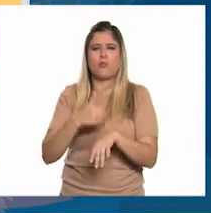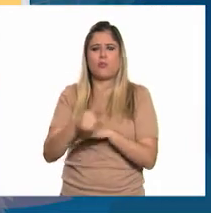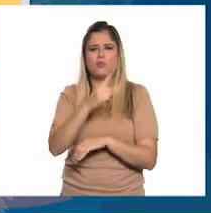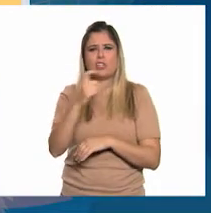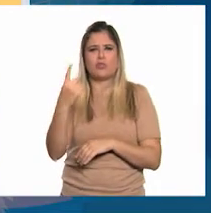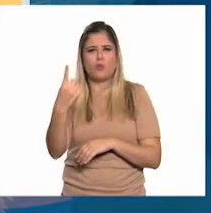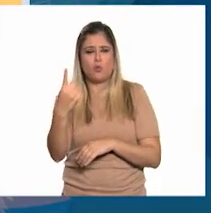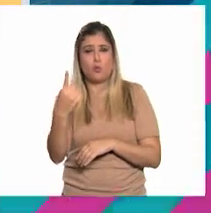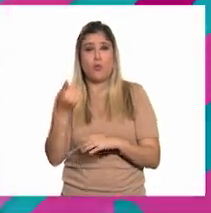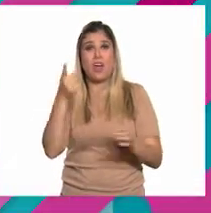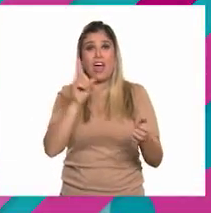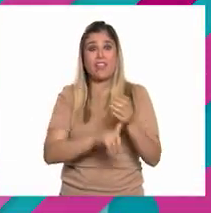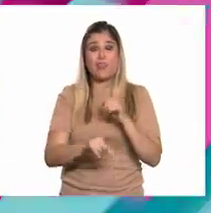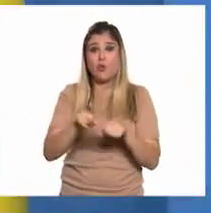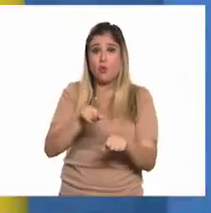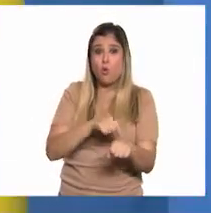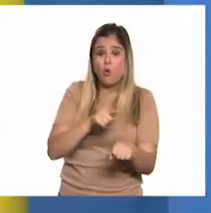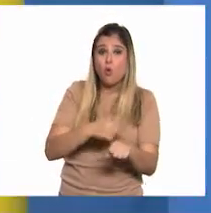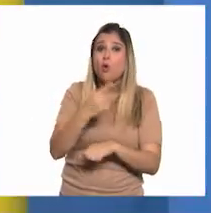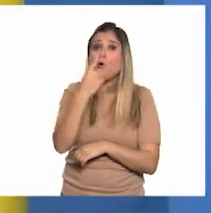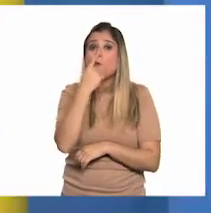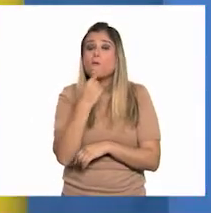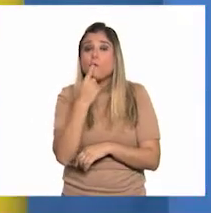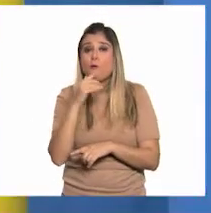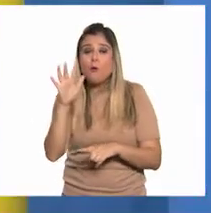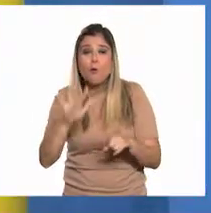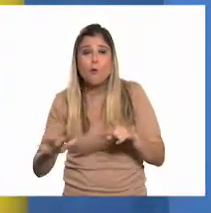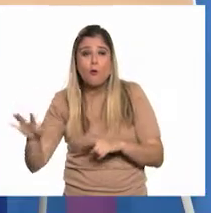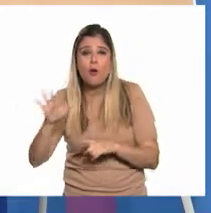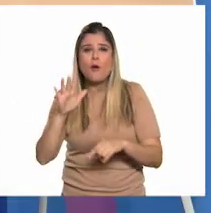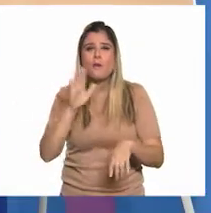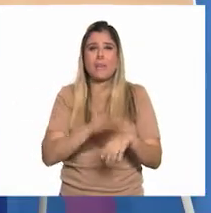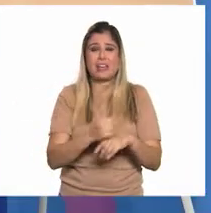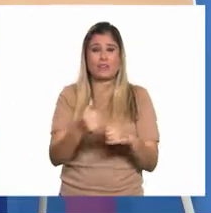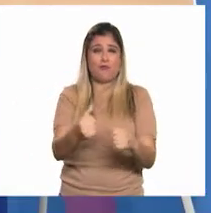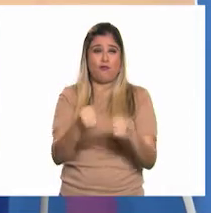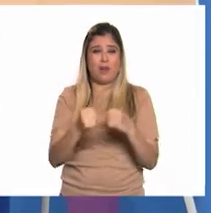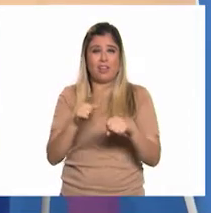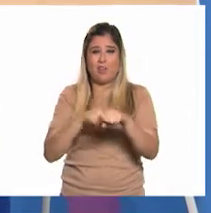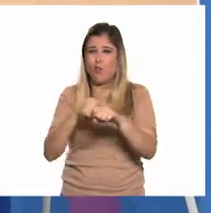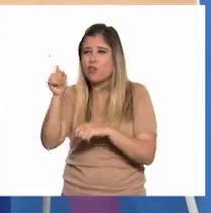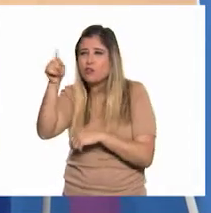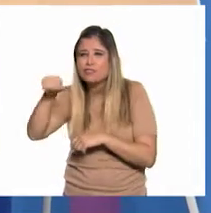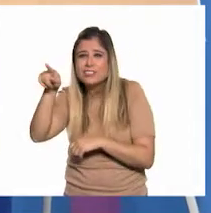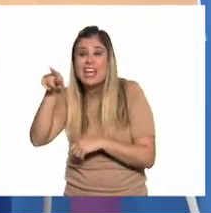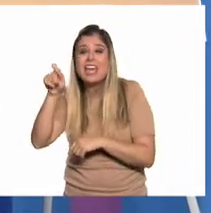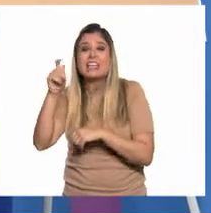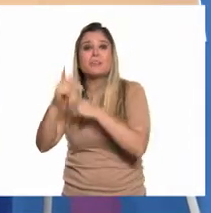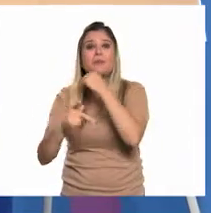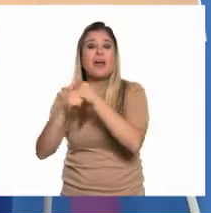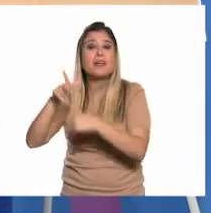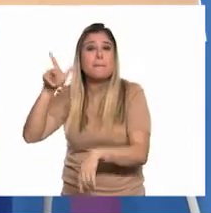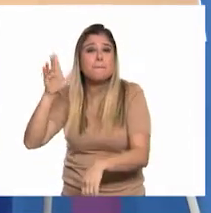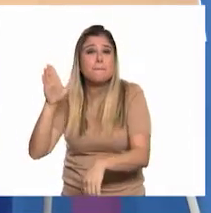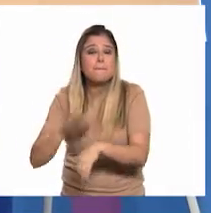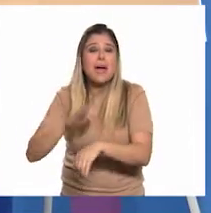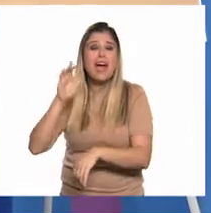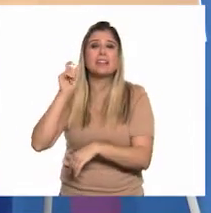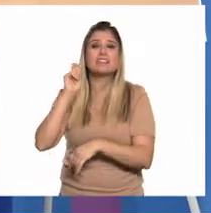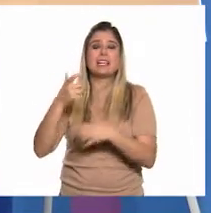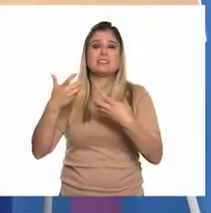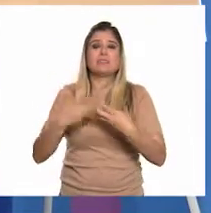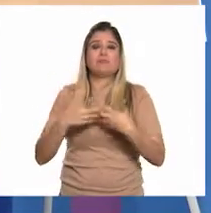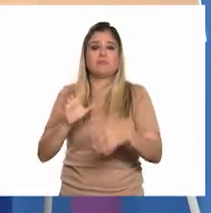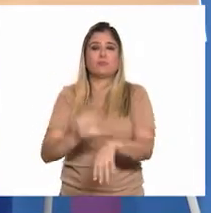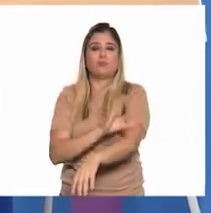donde el color rojo con la tonalidad más intensa corresponde a los países con el más alto consumo de